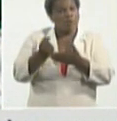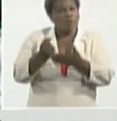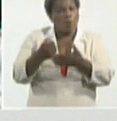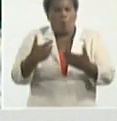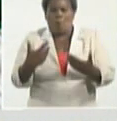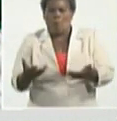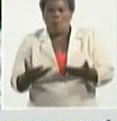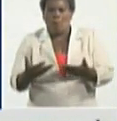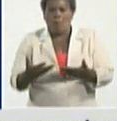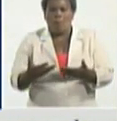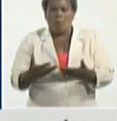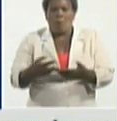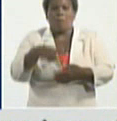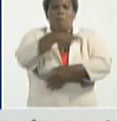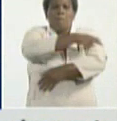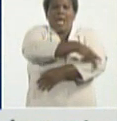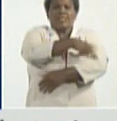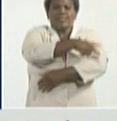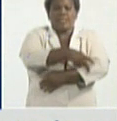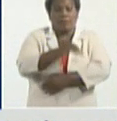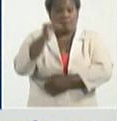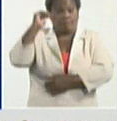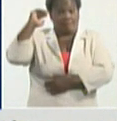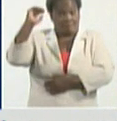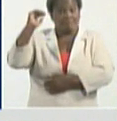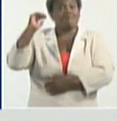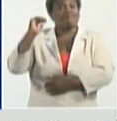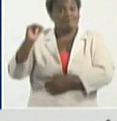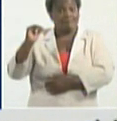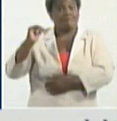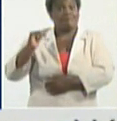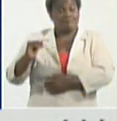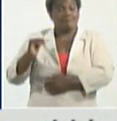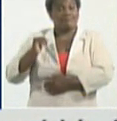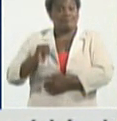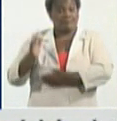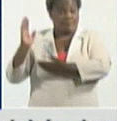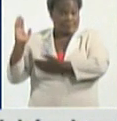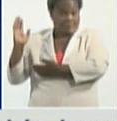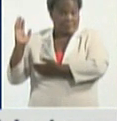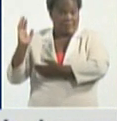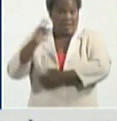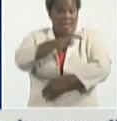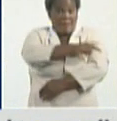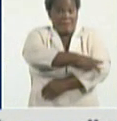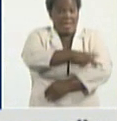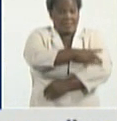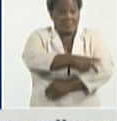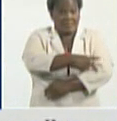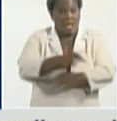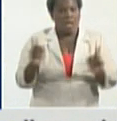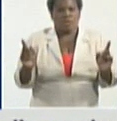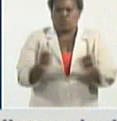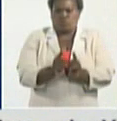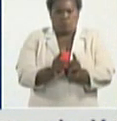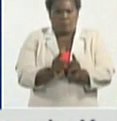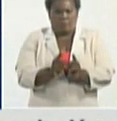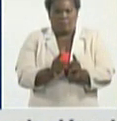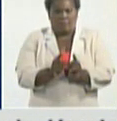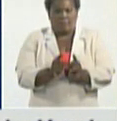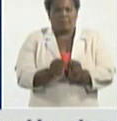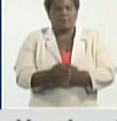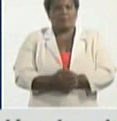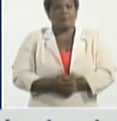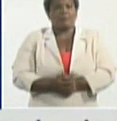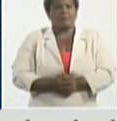comportamiento por país primero los países ahí lo tienen de forma resumida ahí